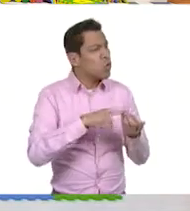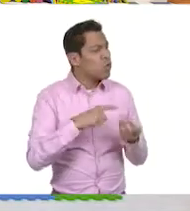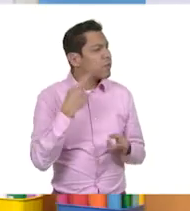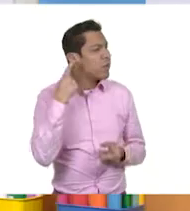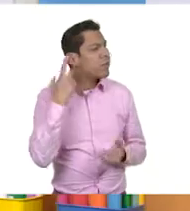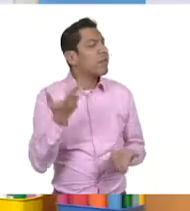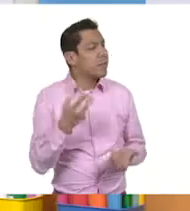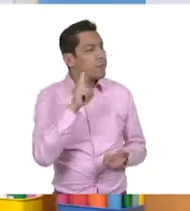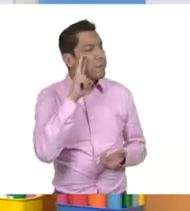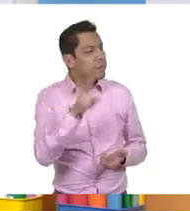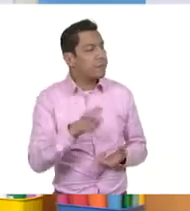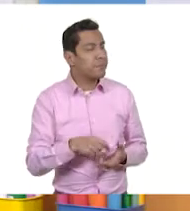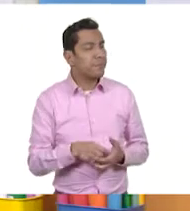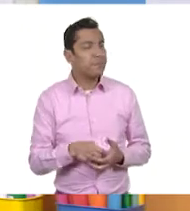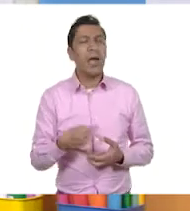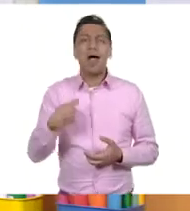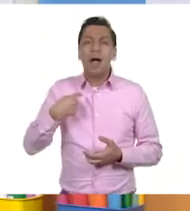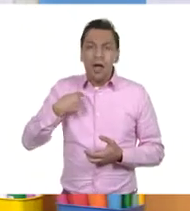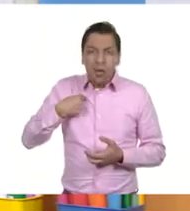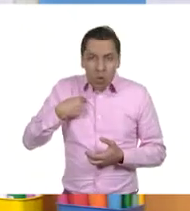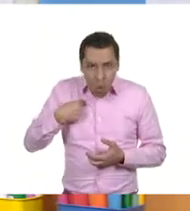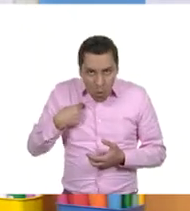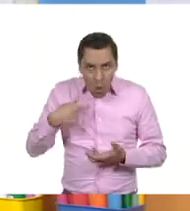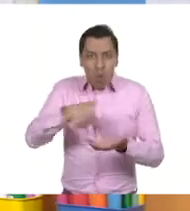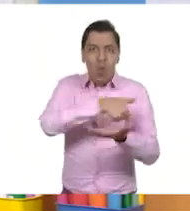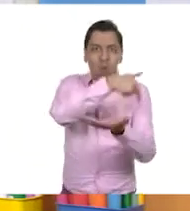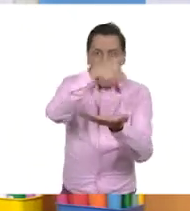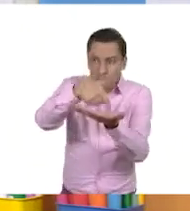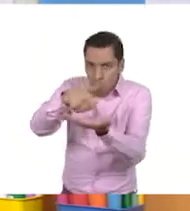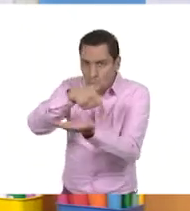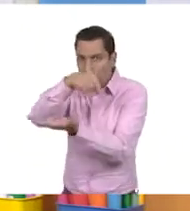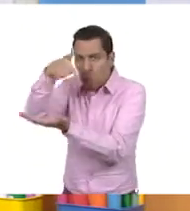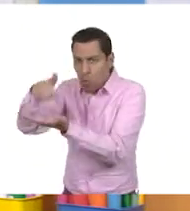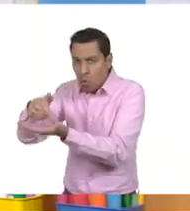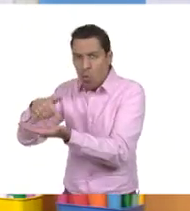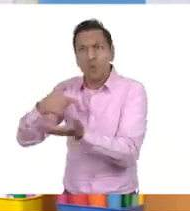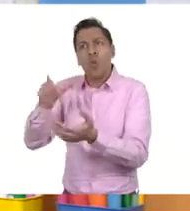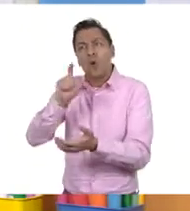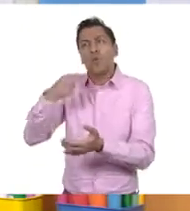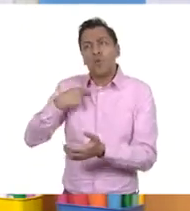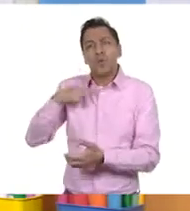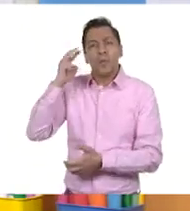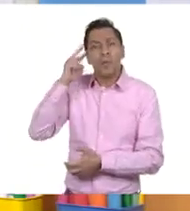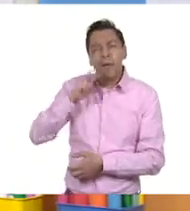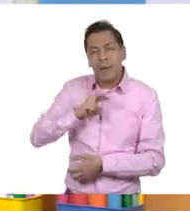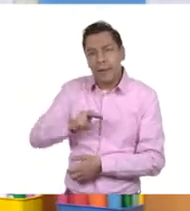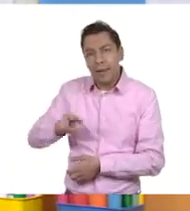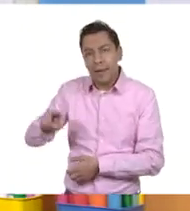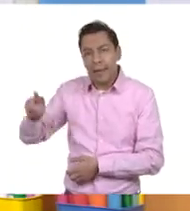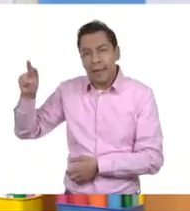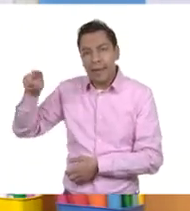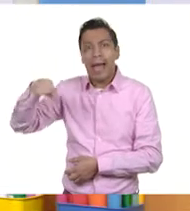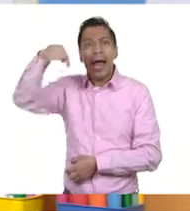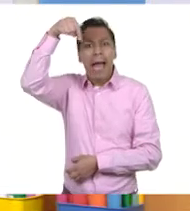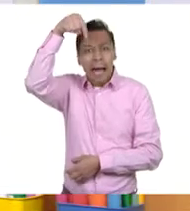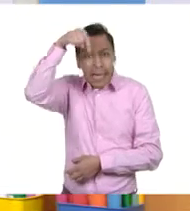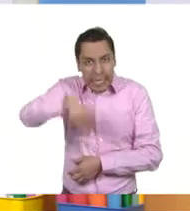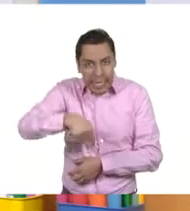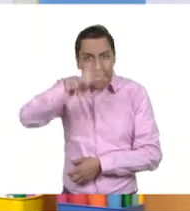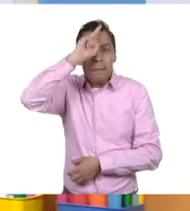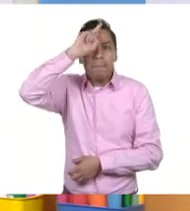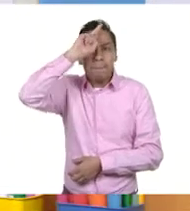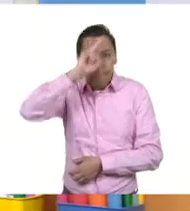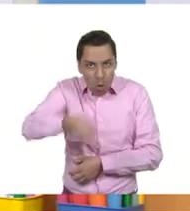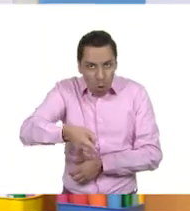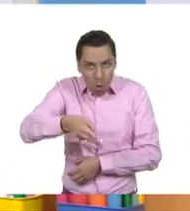escuché en algunos territorios haciendo un viaje donde decía, en este momento no se